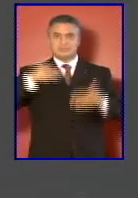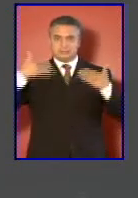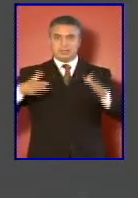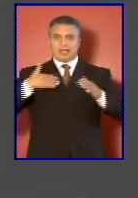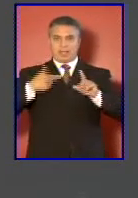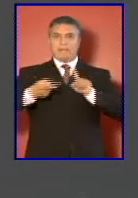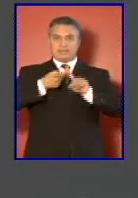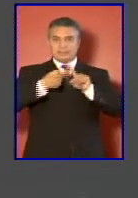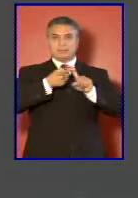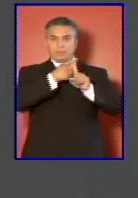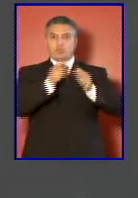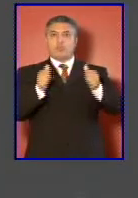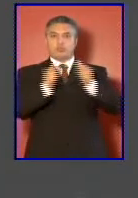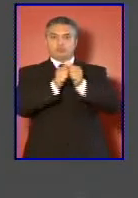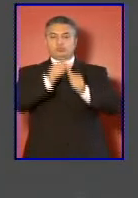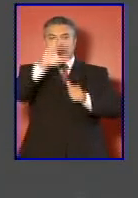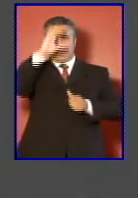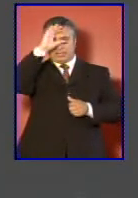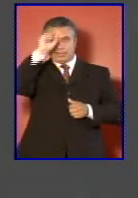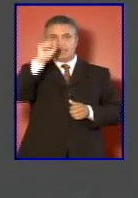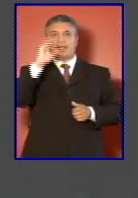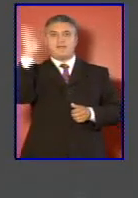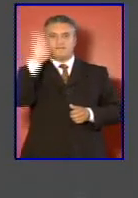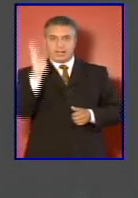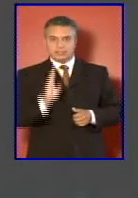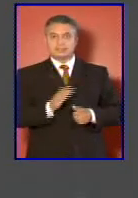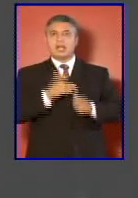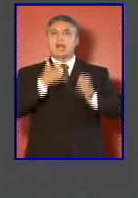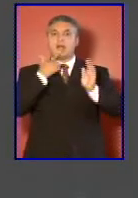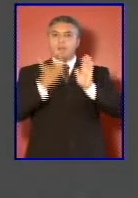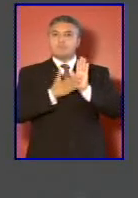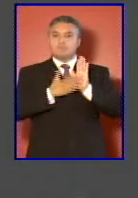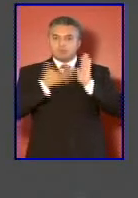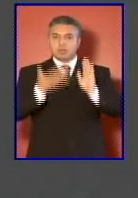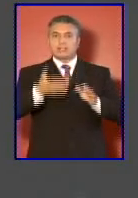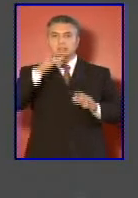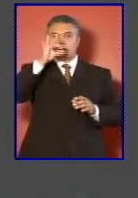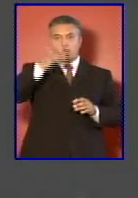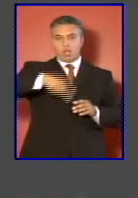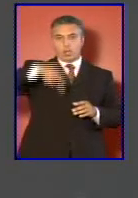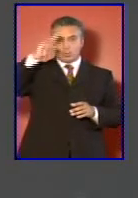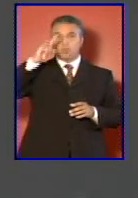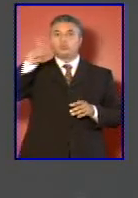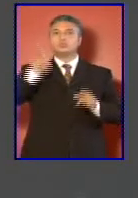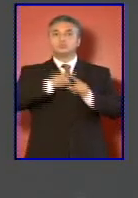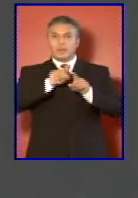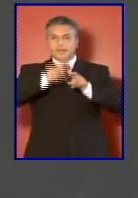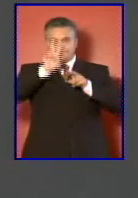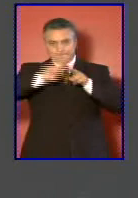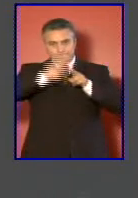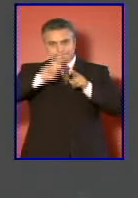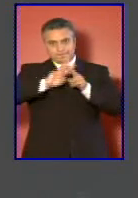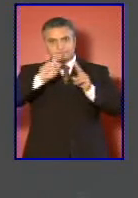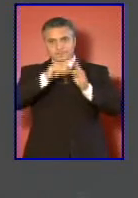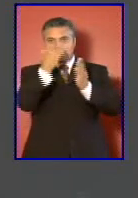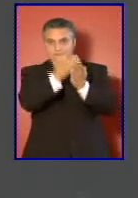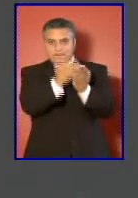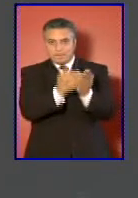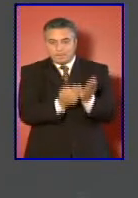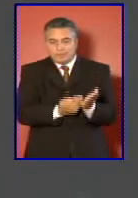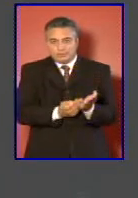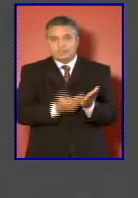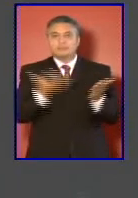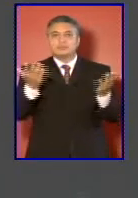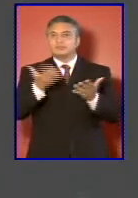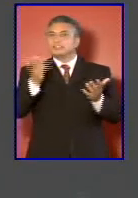junto con Argentina y Brasil en propuestas ante las Naciones Unidas para una reformulación de la MINUSTAD la que,